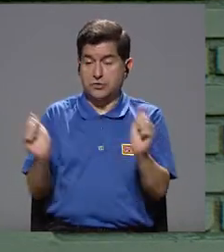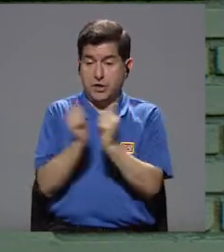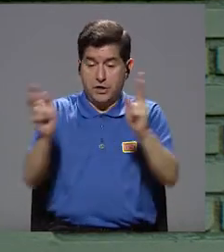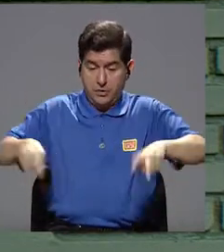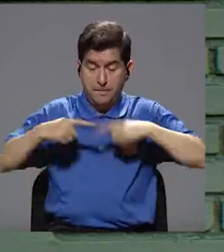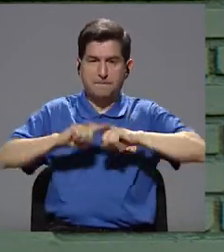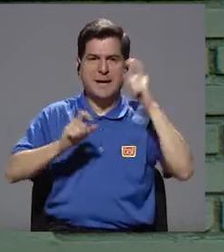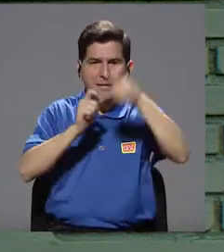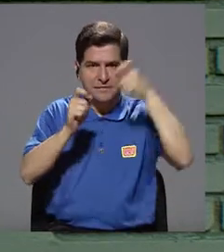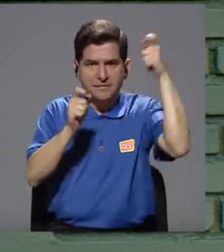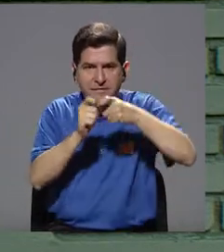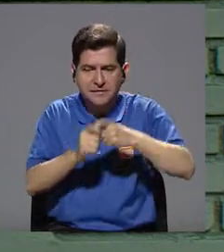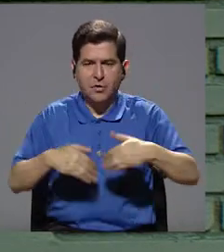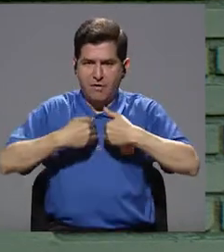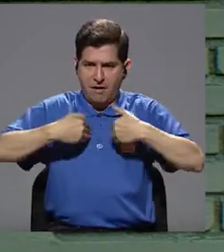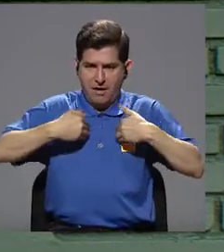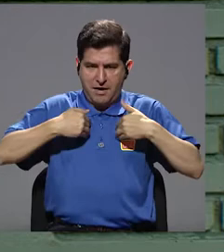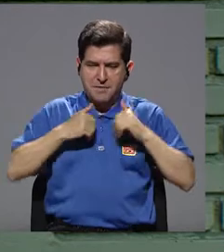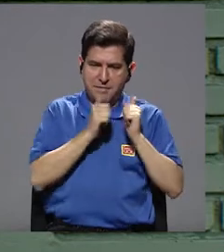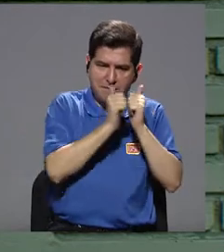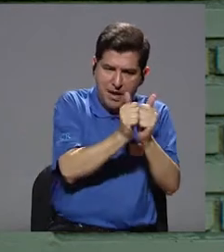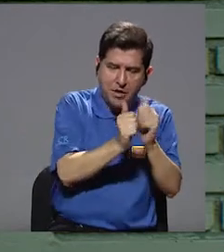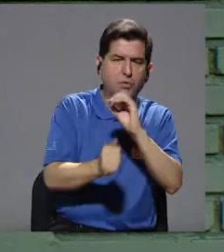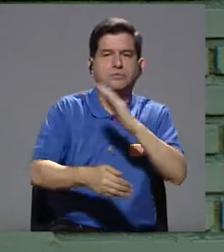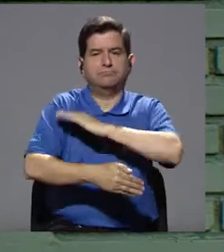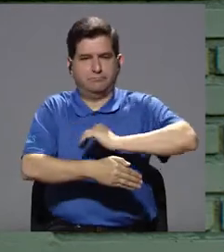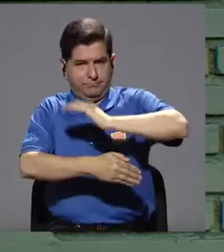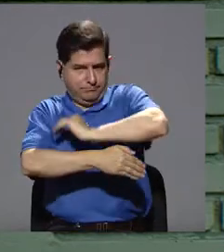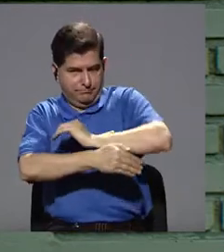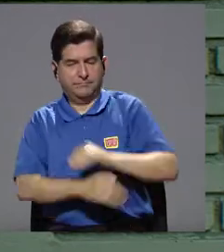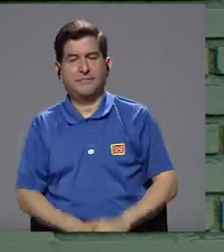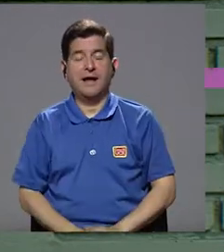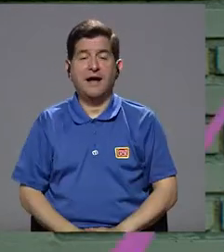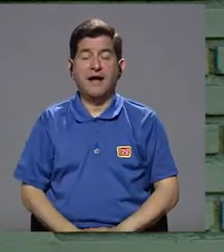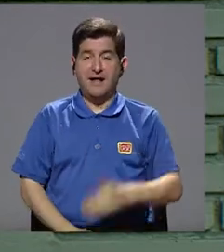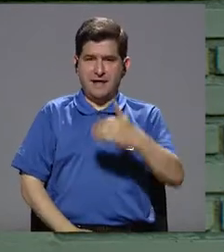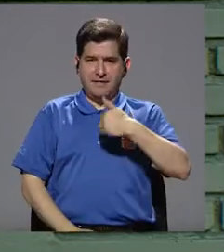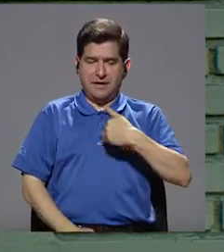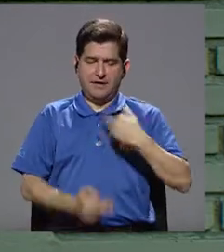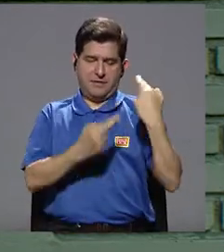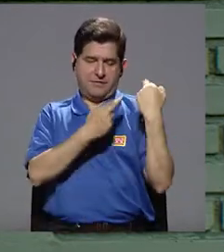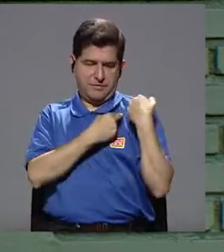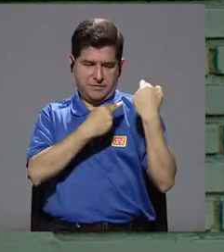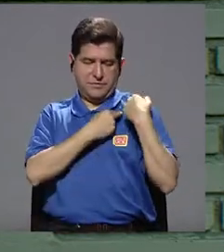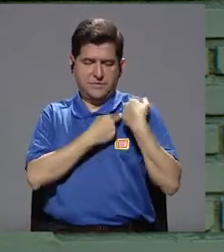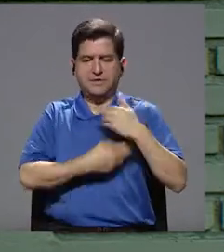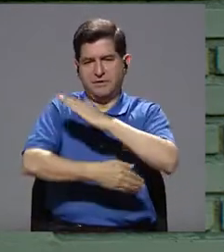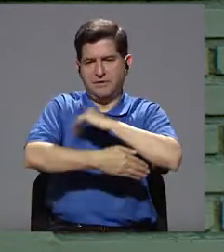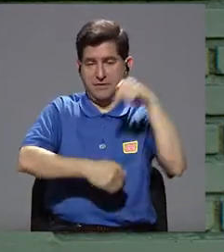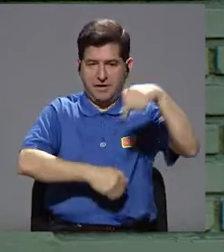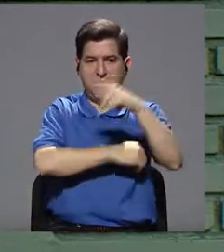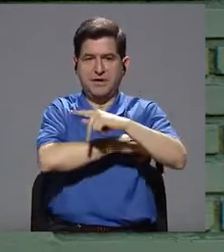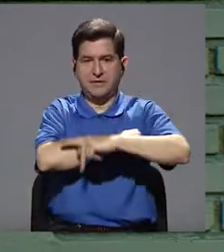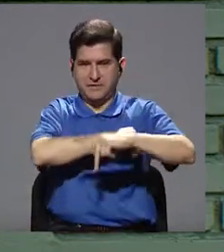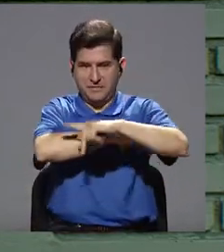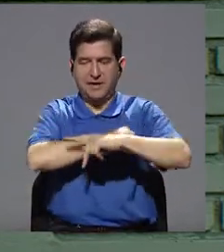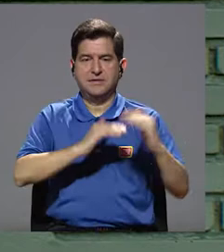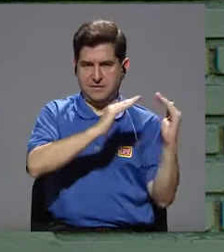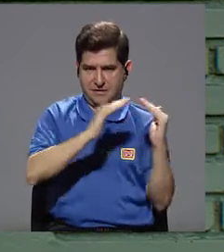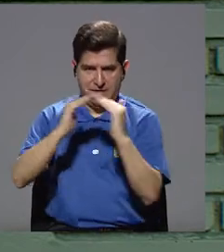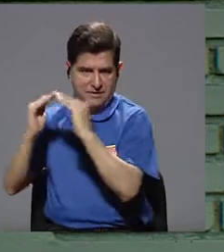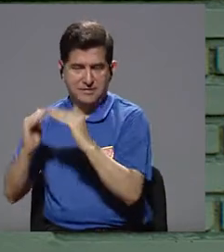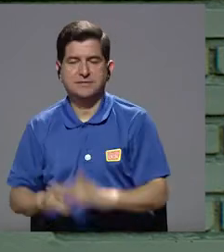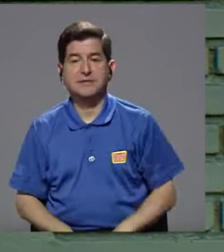seres vivos, pero específicamente de los animales de compañía o las mascotas. Esto es la tenencia responsable de mascotas en nuestros hogares.